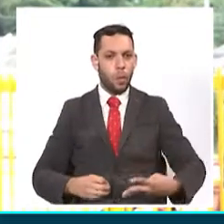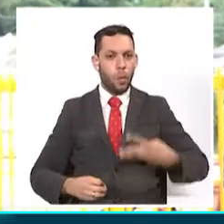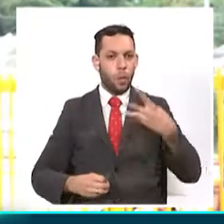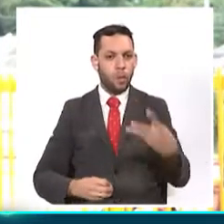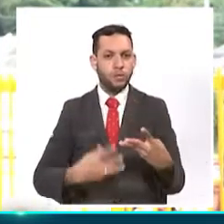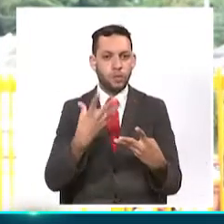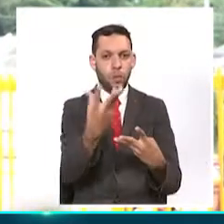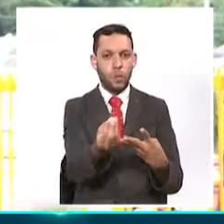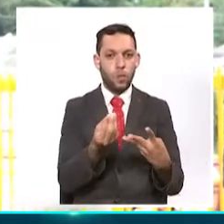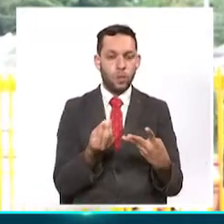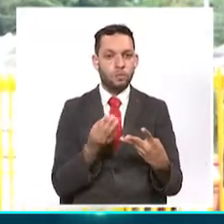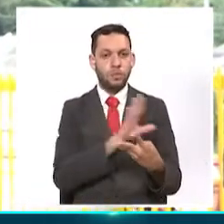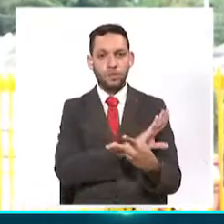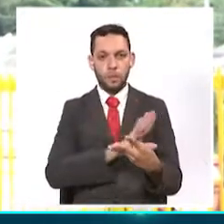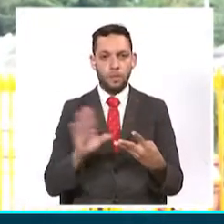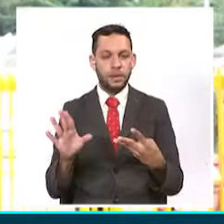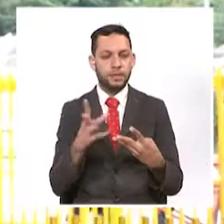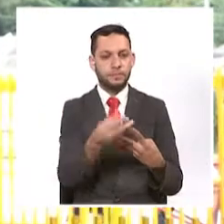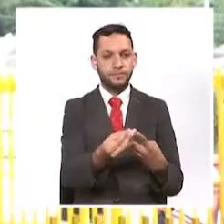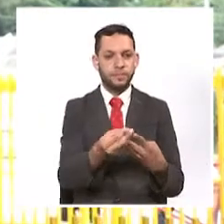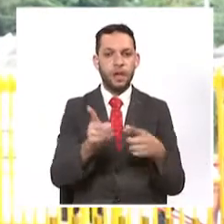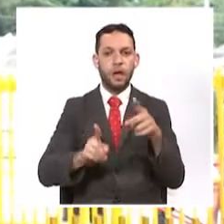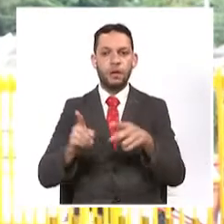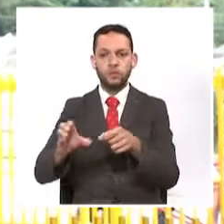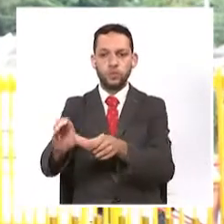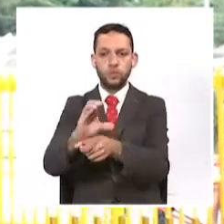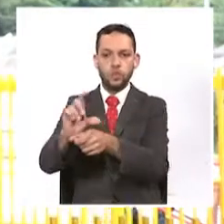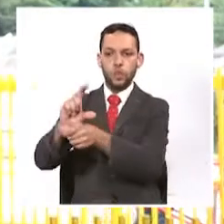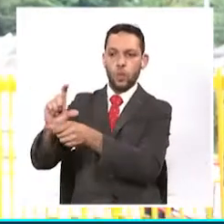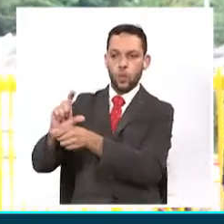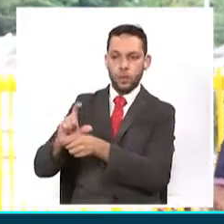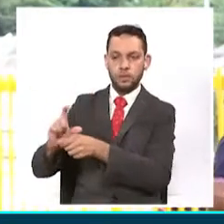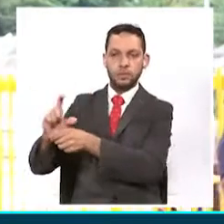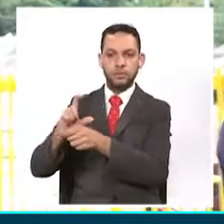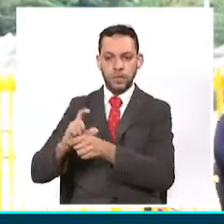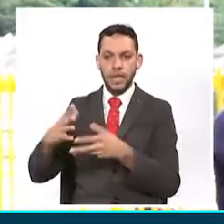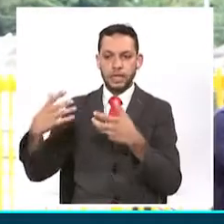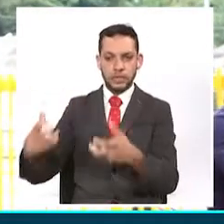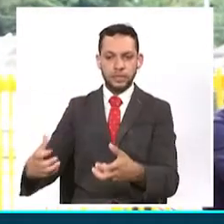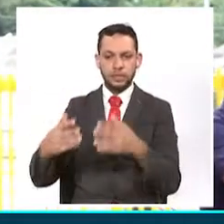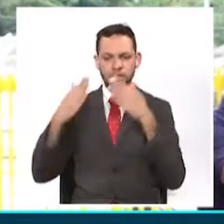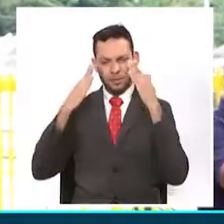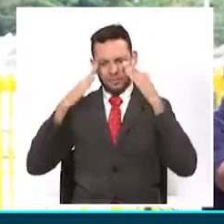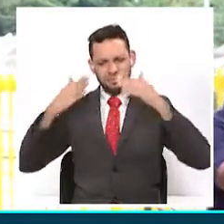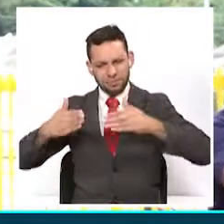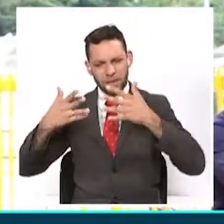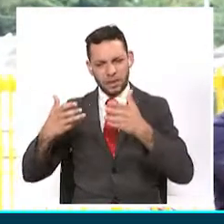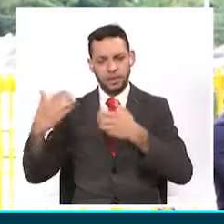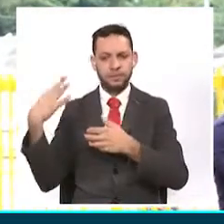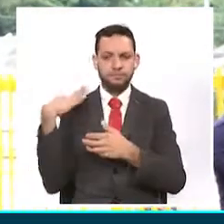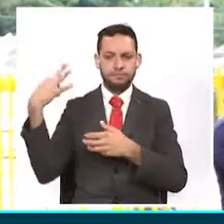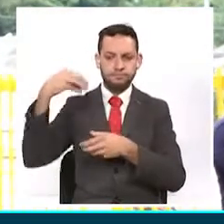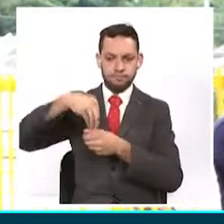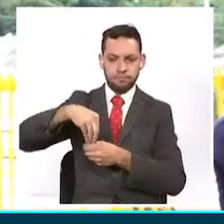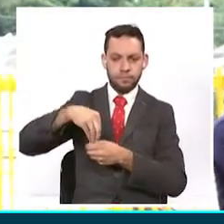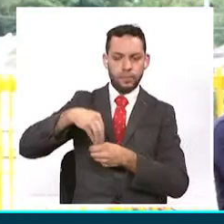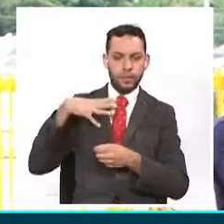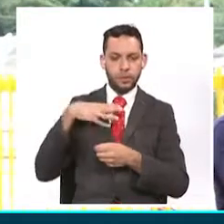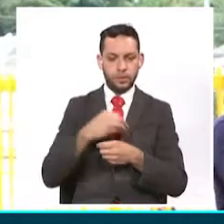disponibles, hay muchas ciudades con la intención y la voluntad de hacer parte de la división, estamos